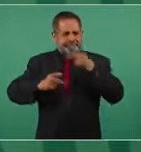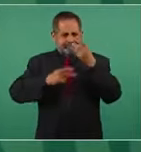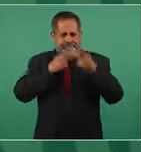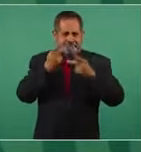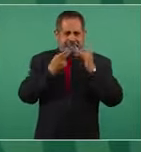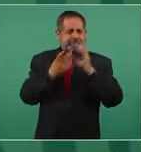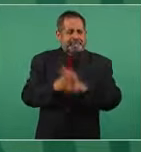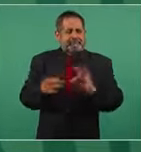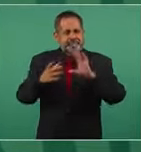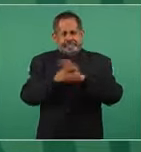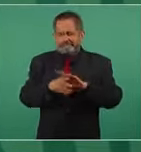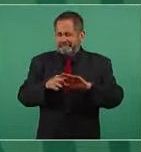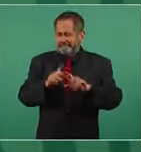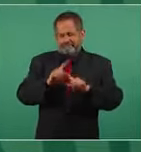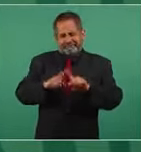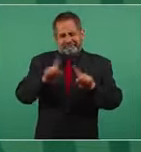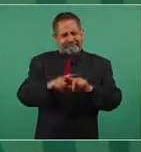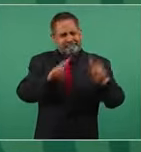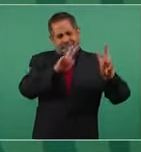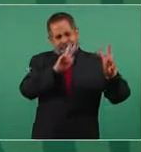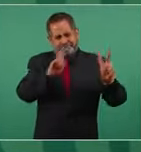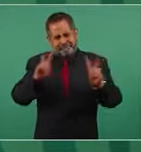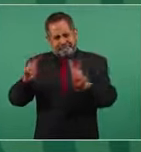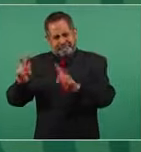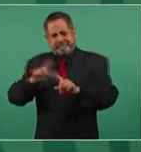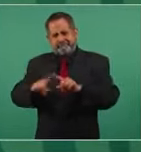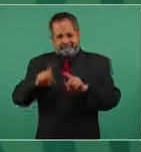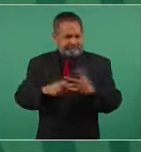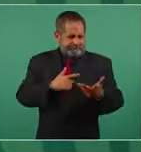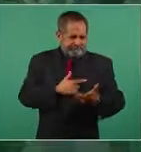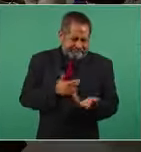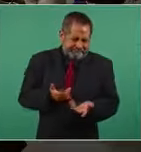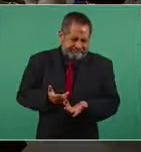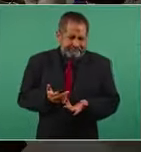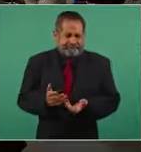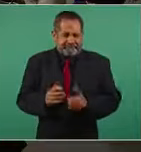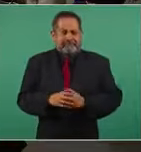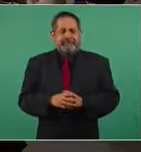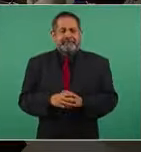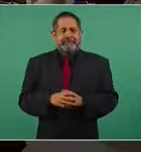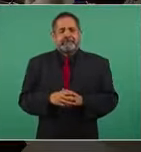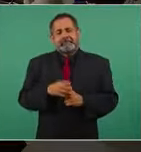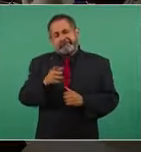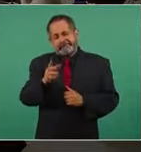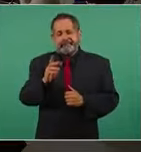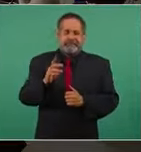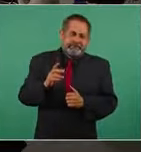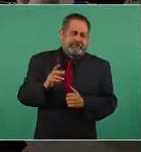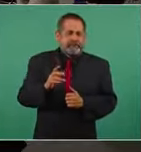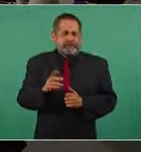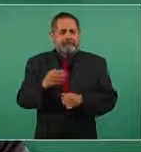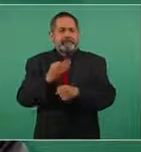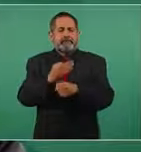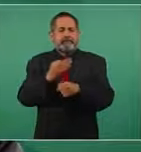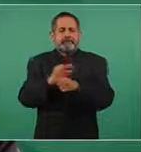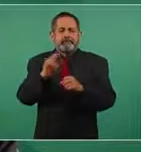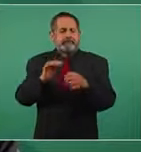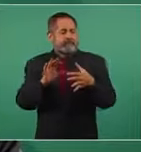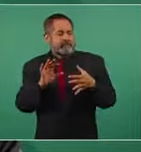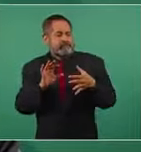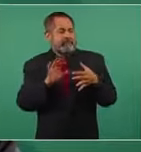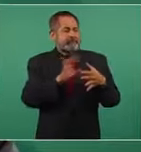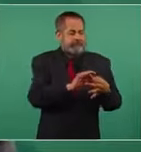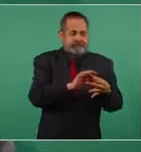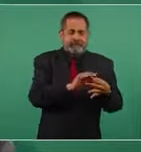tratar todos los temas, si les parece, y menos tratar temas vinculados a los